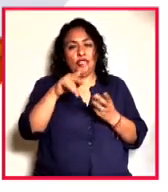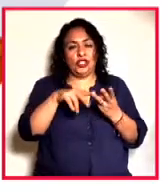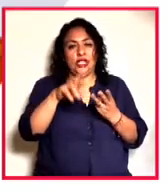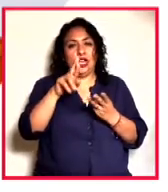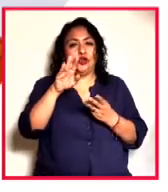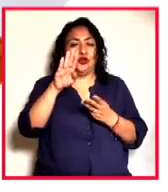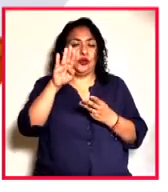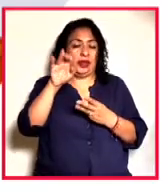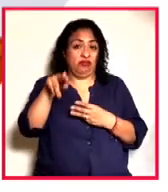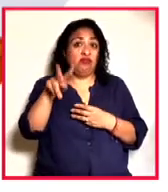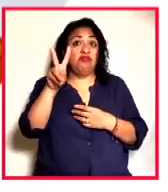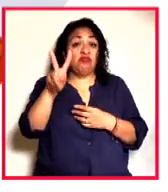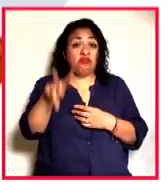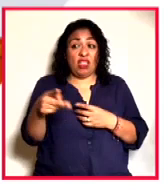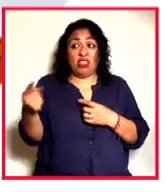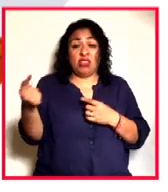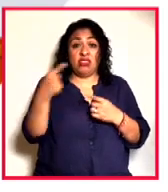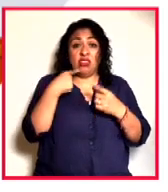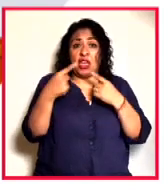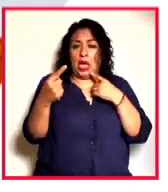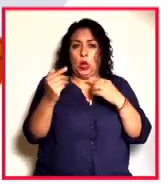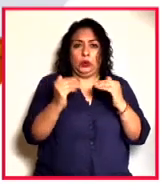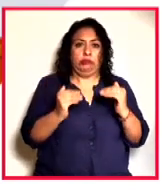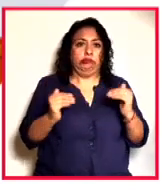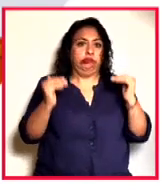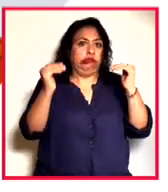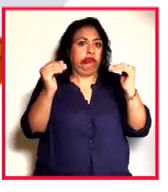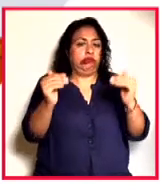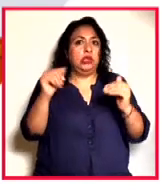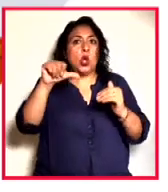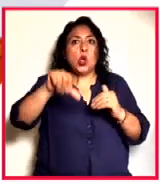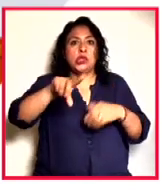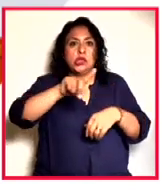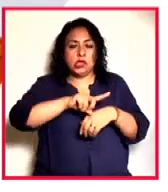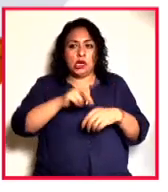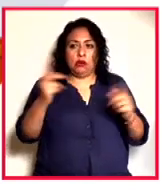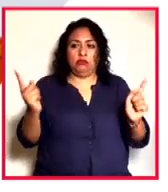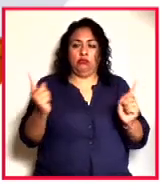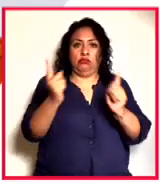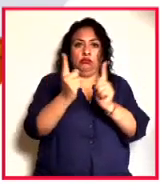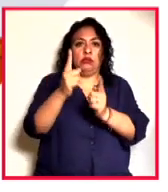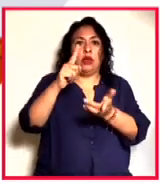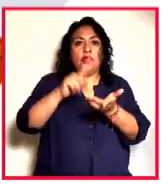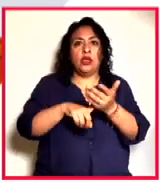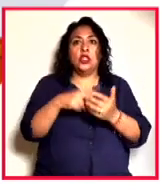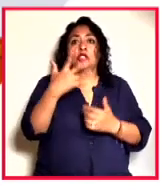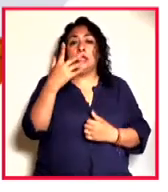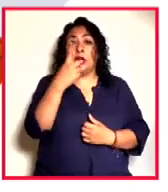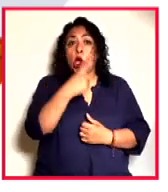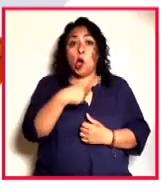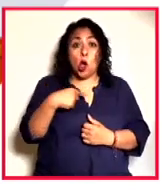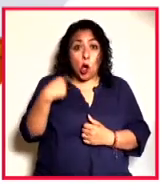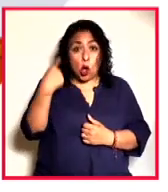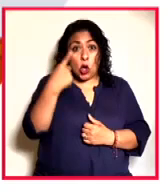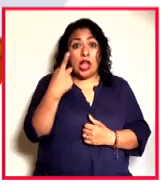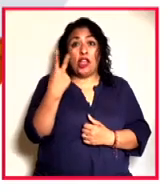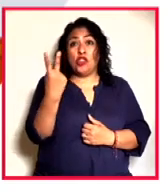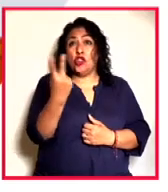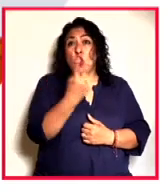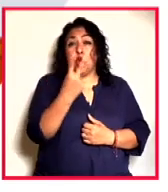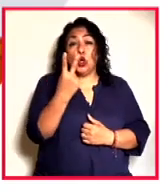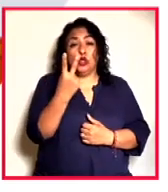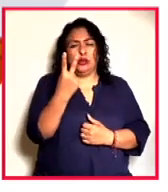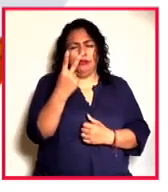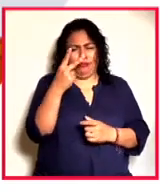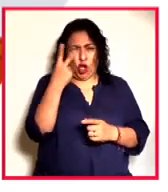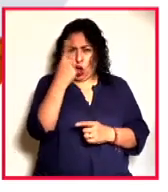Sin duda, este fue un diálogo de primer nivel el que se realizó este día en el marco de cinco horas donde dos fueron exclusivas